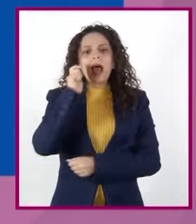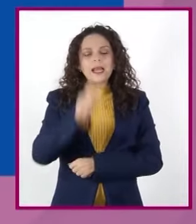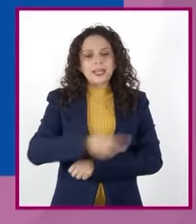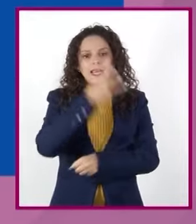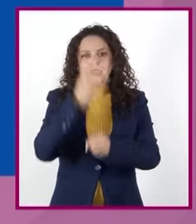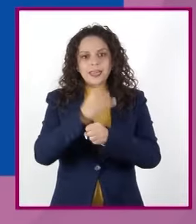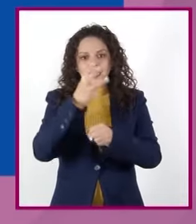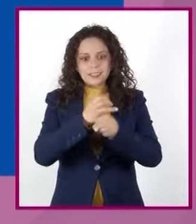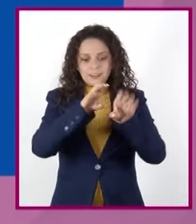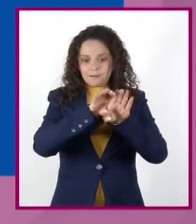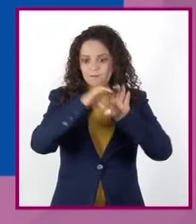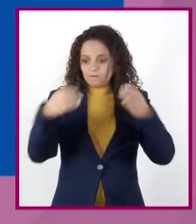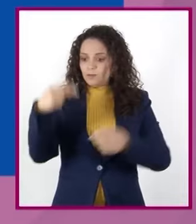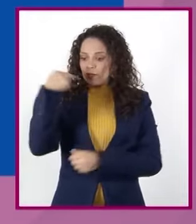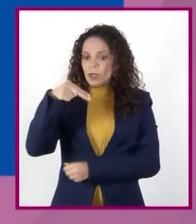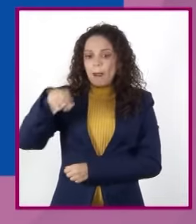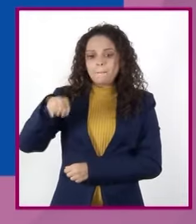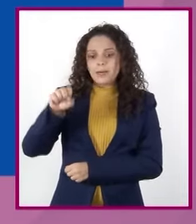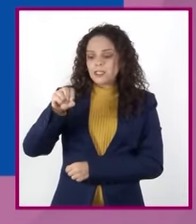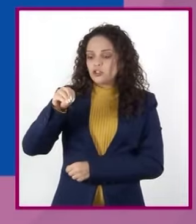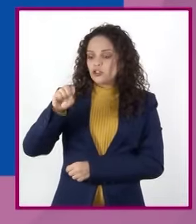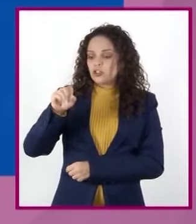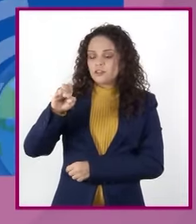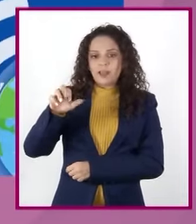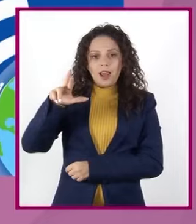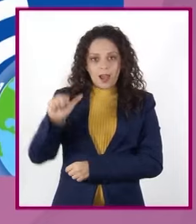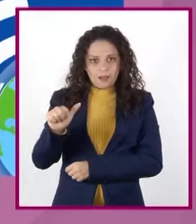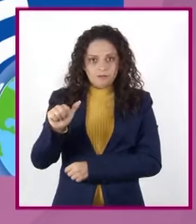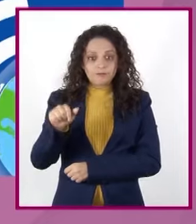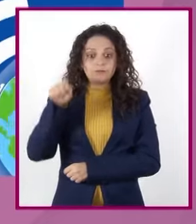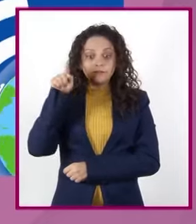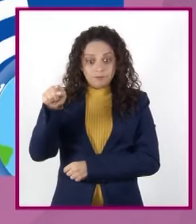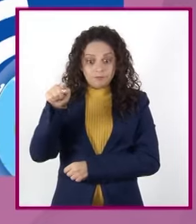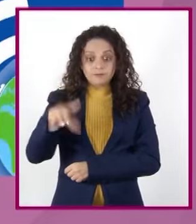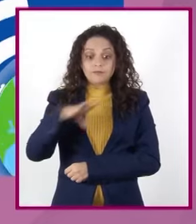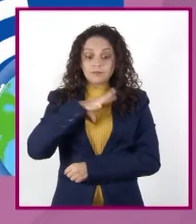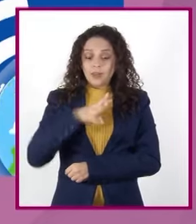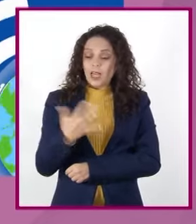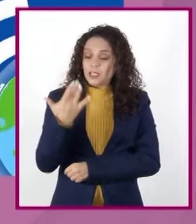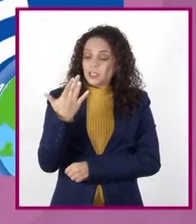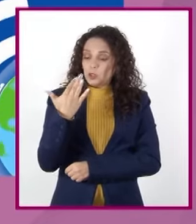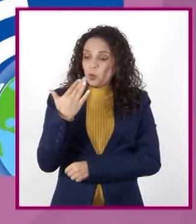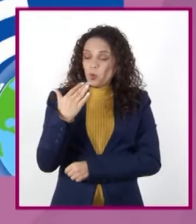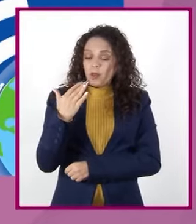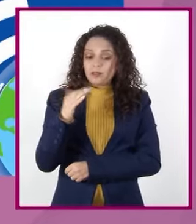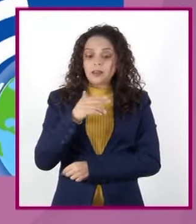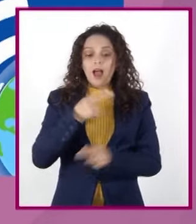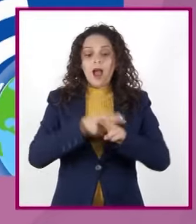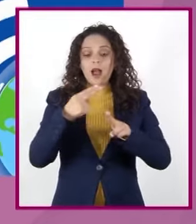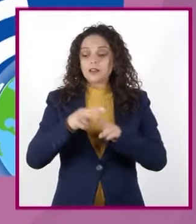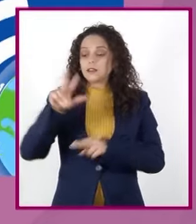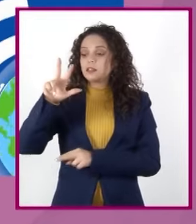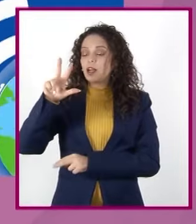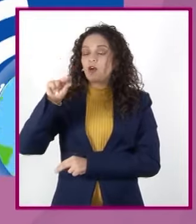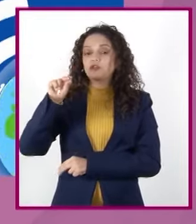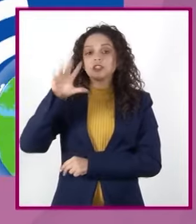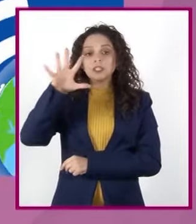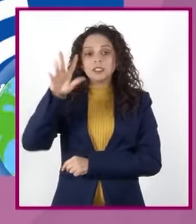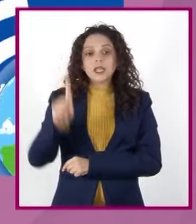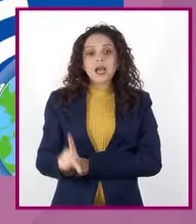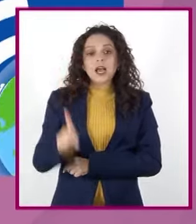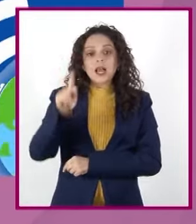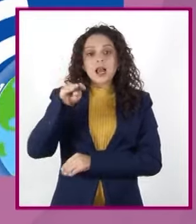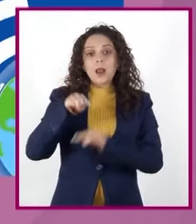Es la tercera capa de la atmósfera de la Tierra, que se extiende desde los 50 hasta los 85 kilómetros de altura.